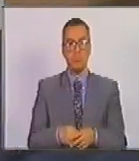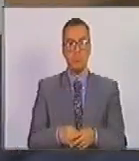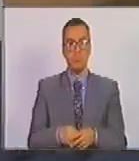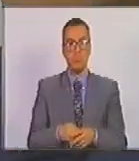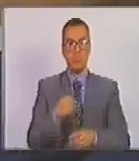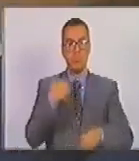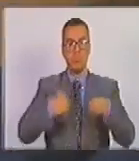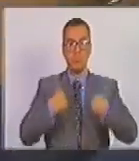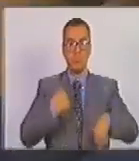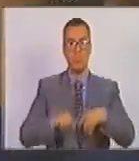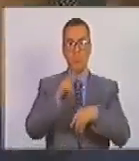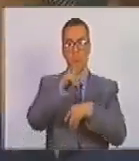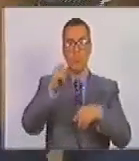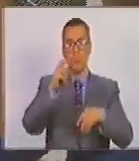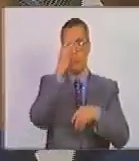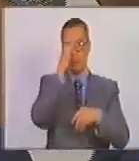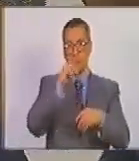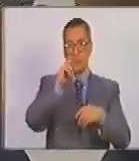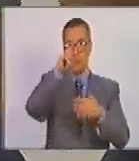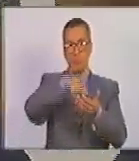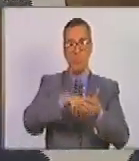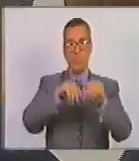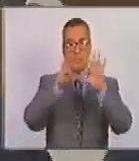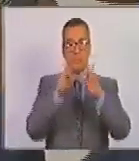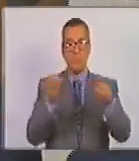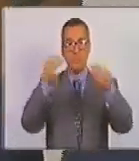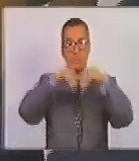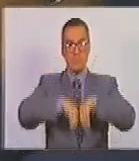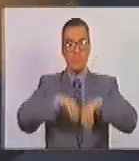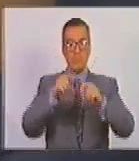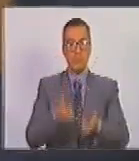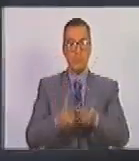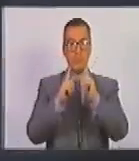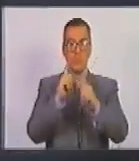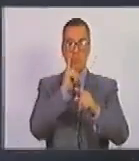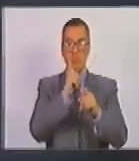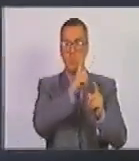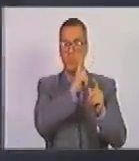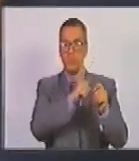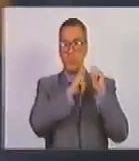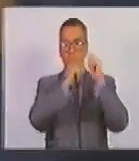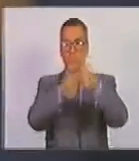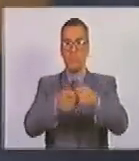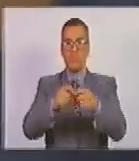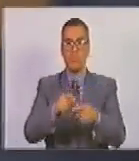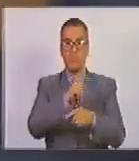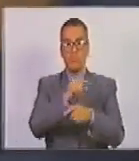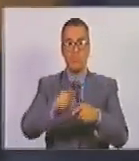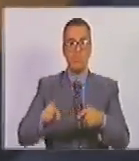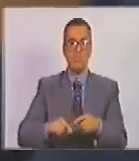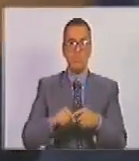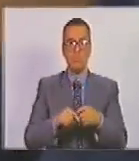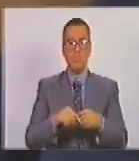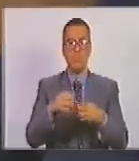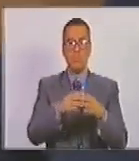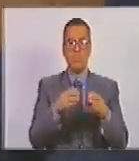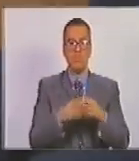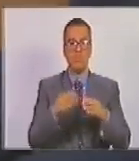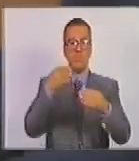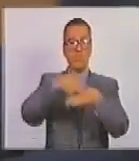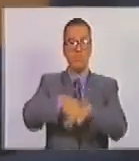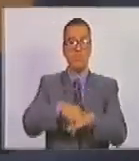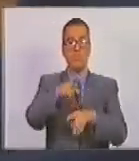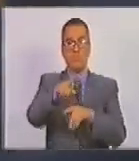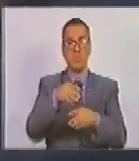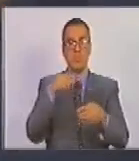miércoles 20 de febrero de 2019 un acuerdo que autoriza el nombramiento para ejecutar los cargos del órgano de intervención